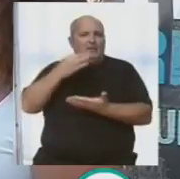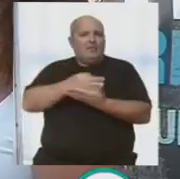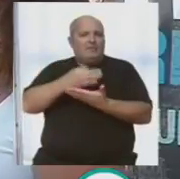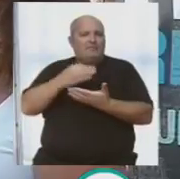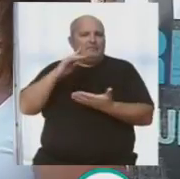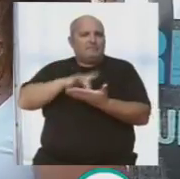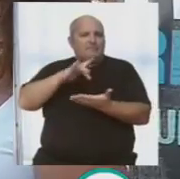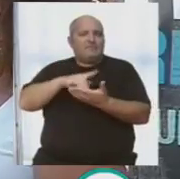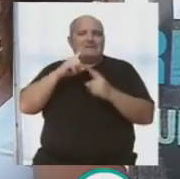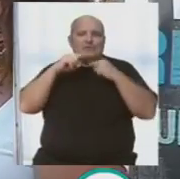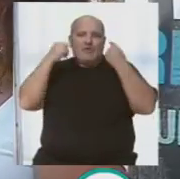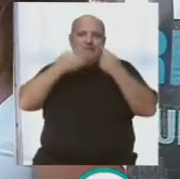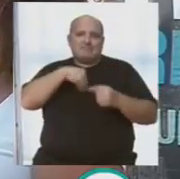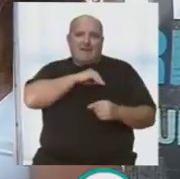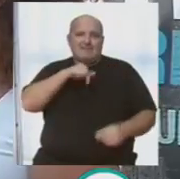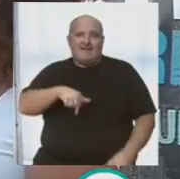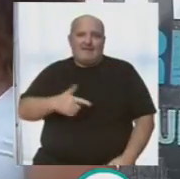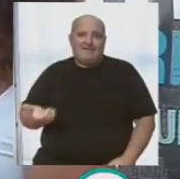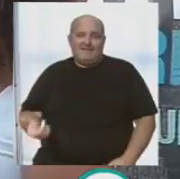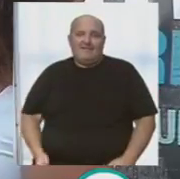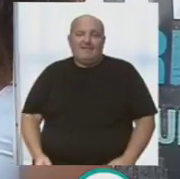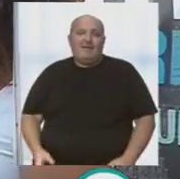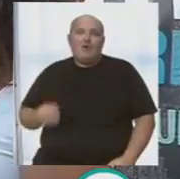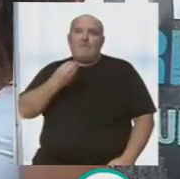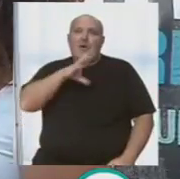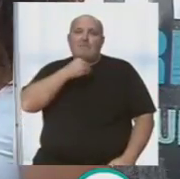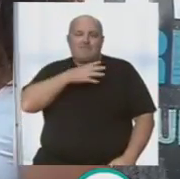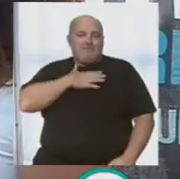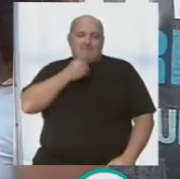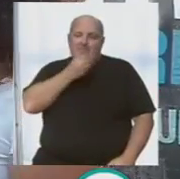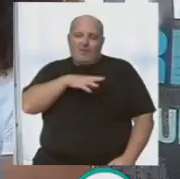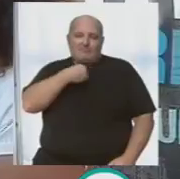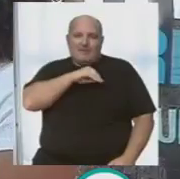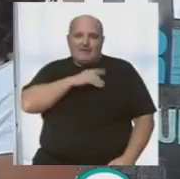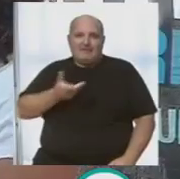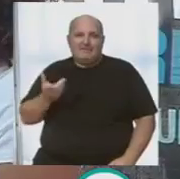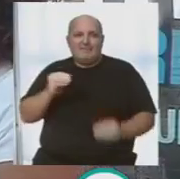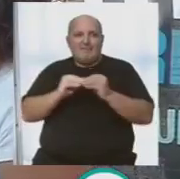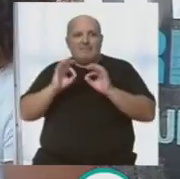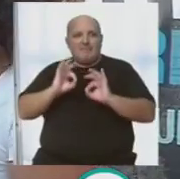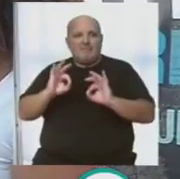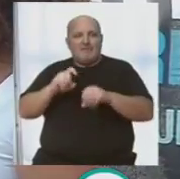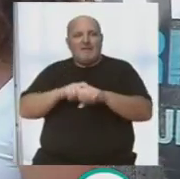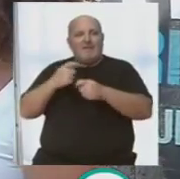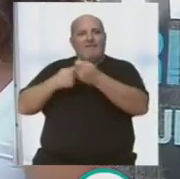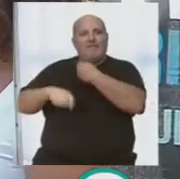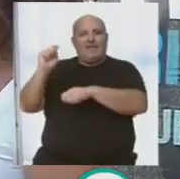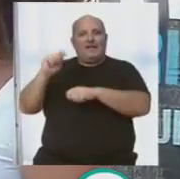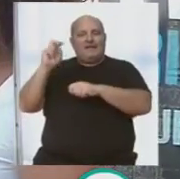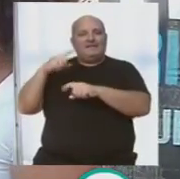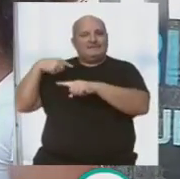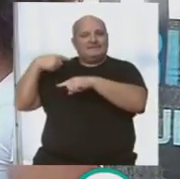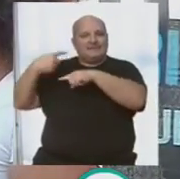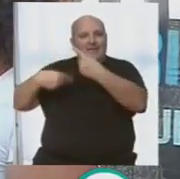yo siempre digo que Cádiz es la sonrisa de España. No digo que sea lo mejor de España, pero para mí, para mí sí lo es. ¿Y qué mejor forma? No de vender lo que es la